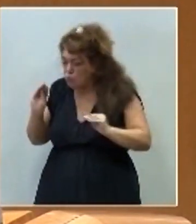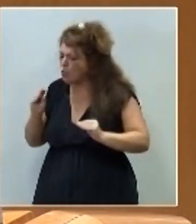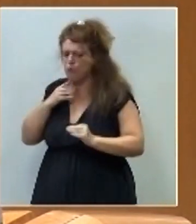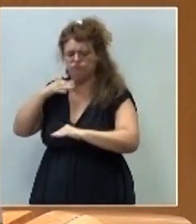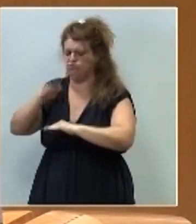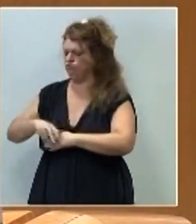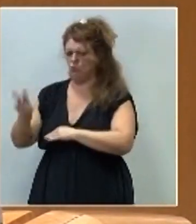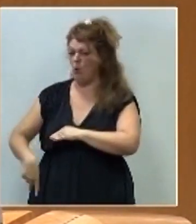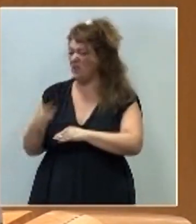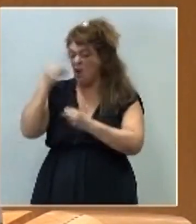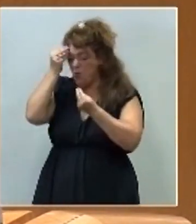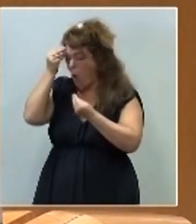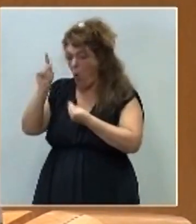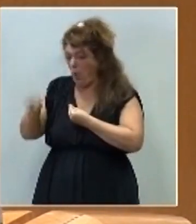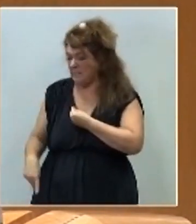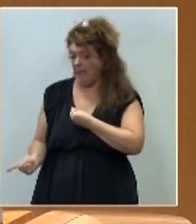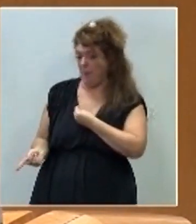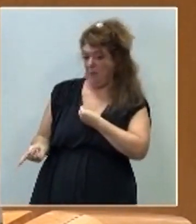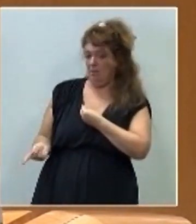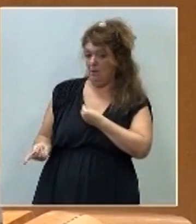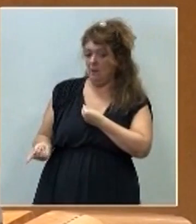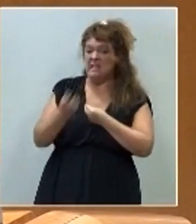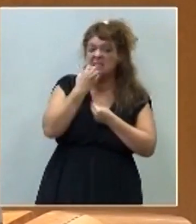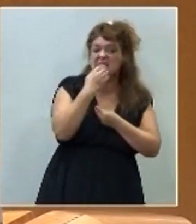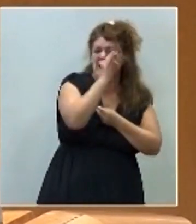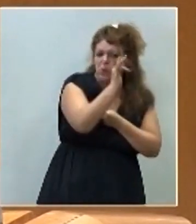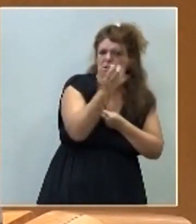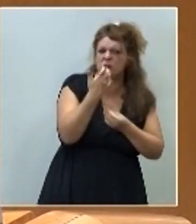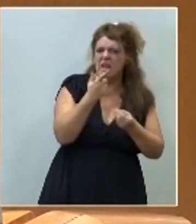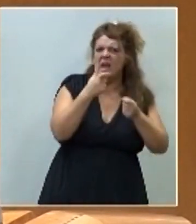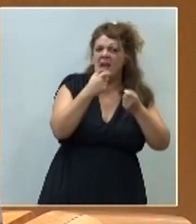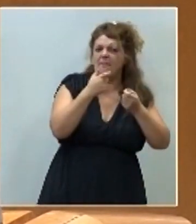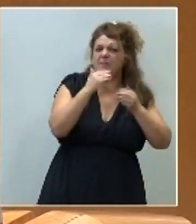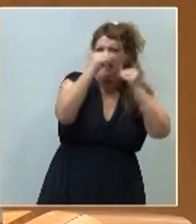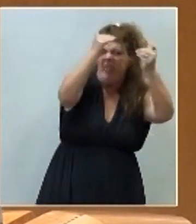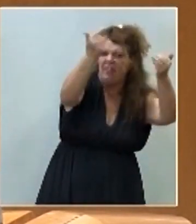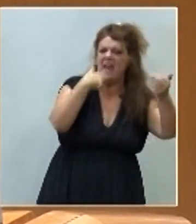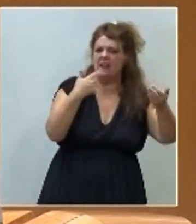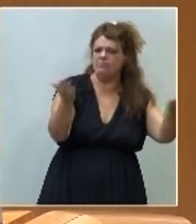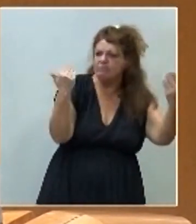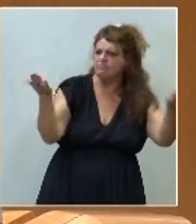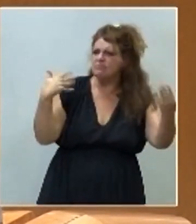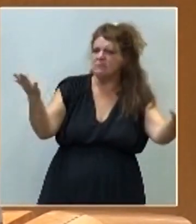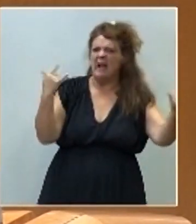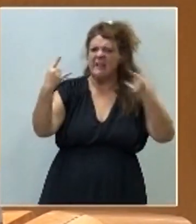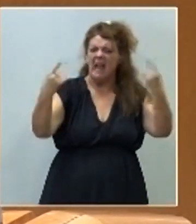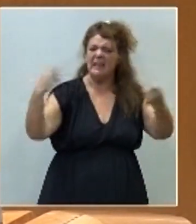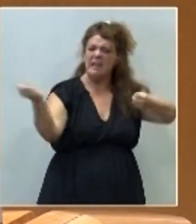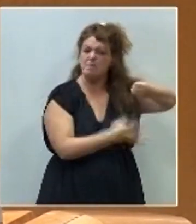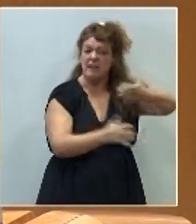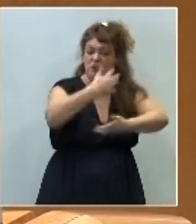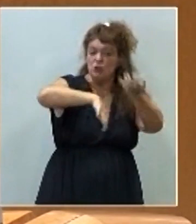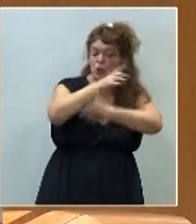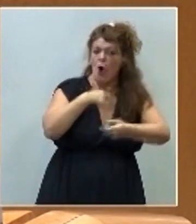Es bueno si es creíble, y este no lo es. Es bueno si sirve para crecer, crear empleo y atraer inversión, y este no lo va a hacer.